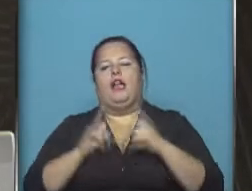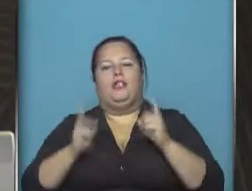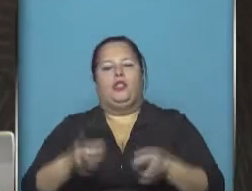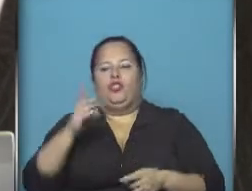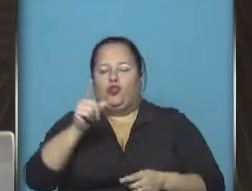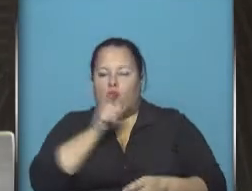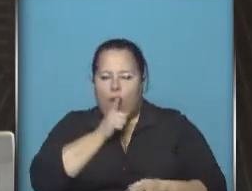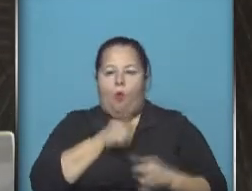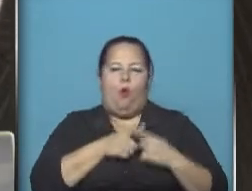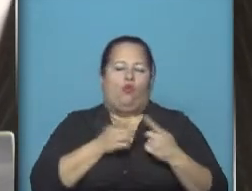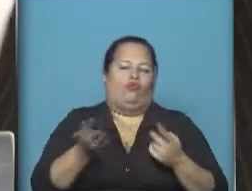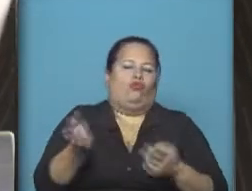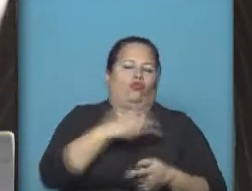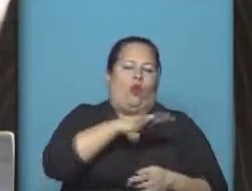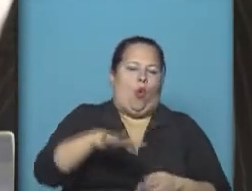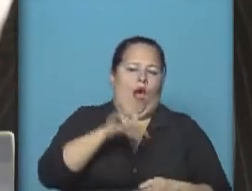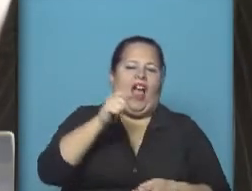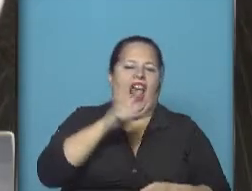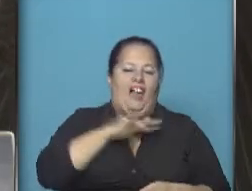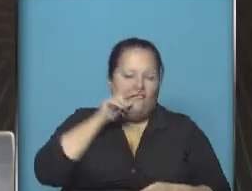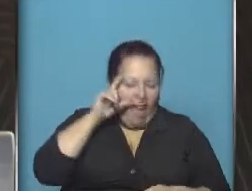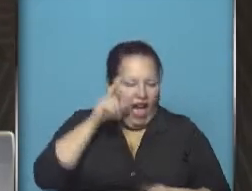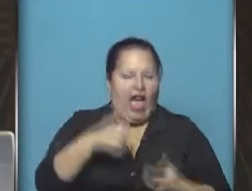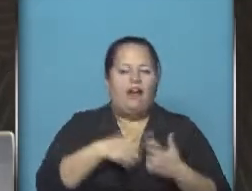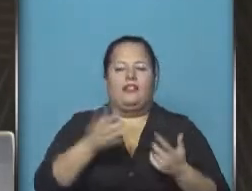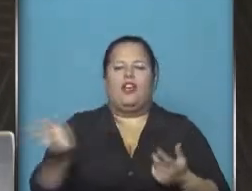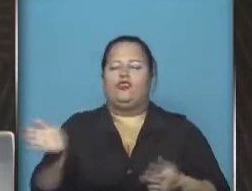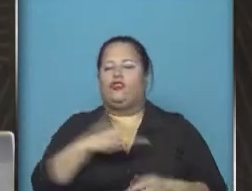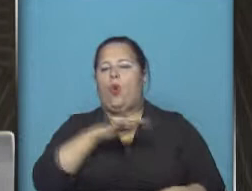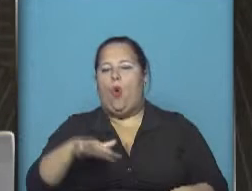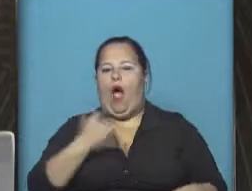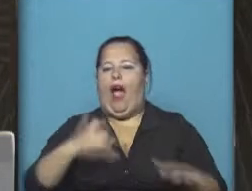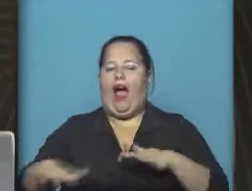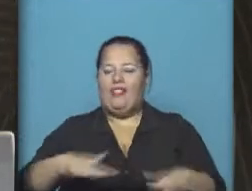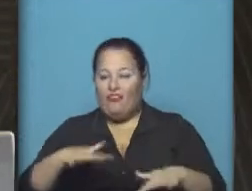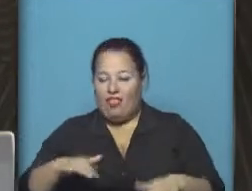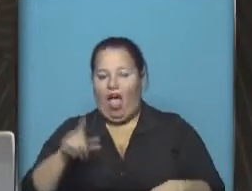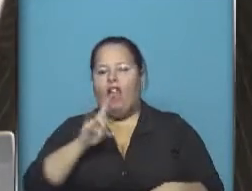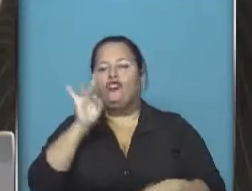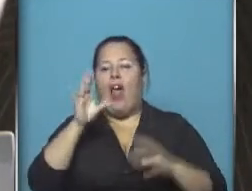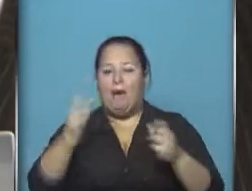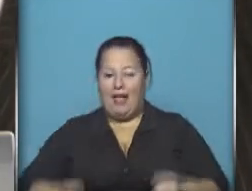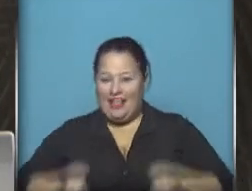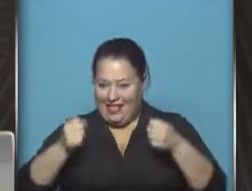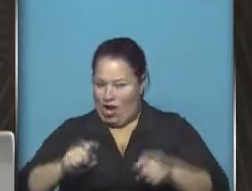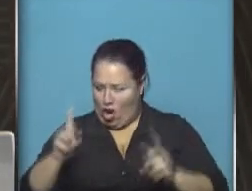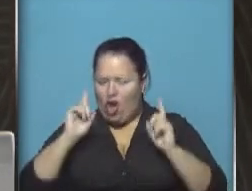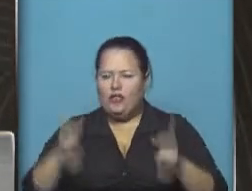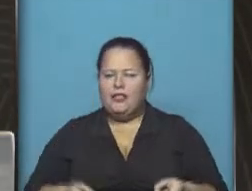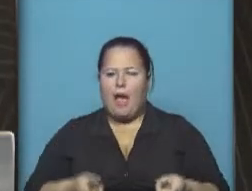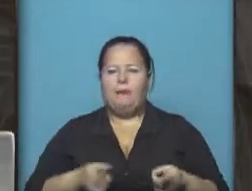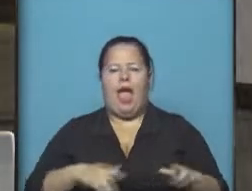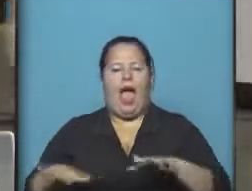en Chubut, en todos los lugares, en Calafate, en todos los lugares donde hay actividades no solo de esquí sino también